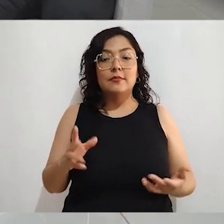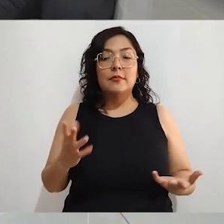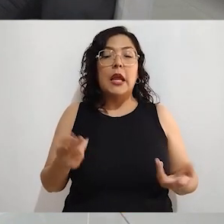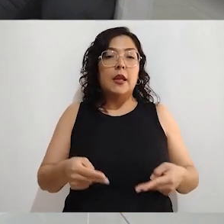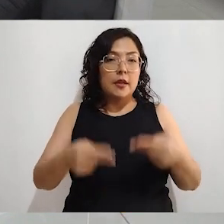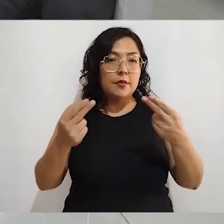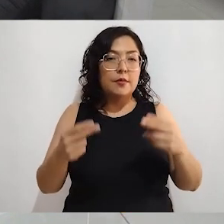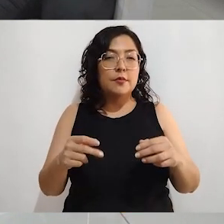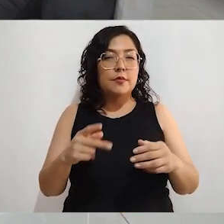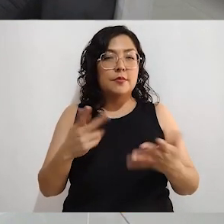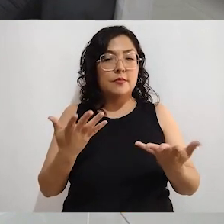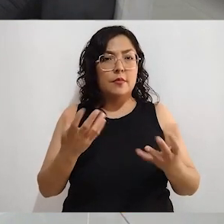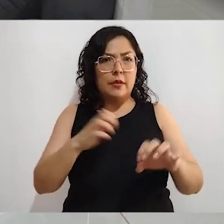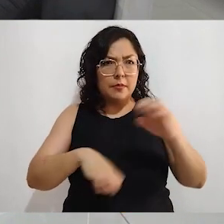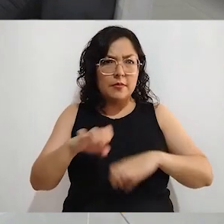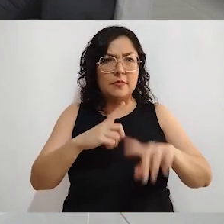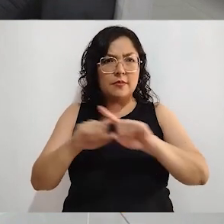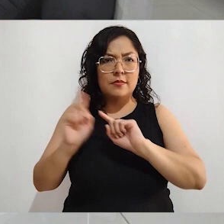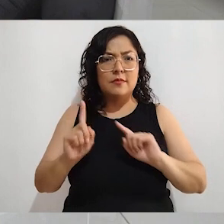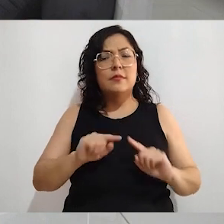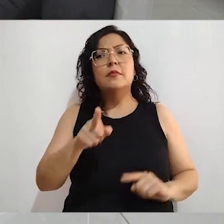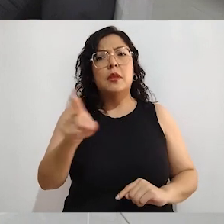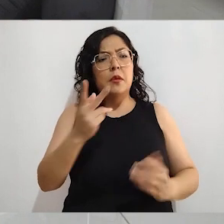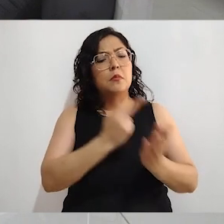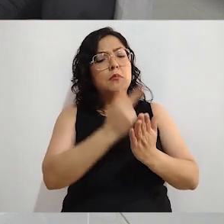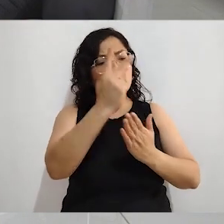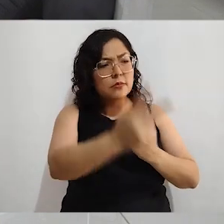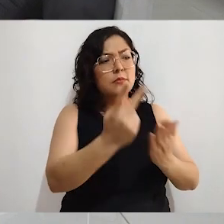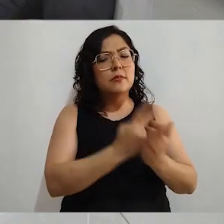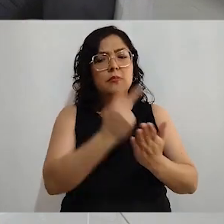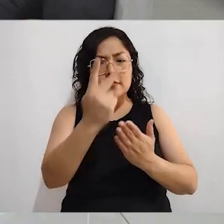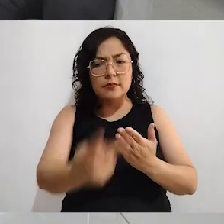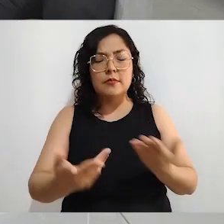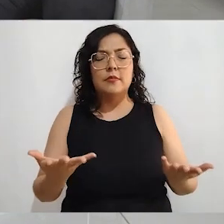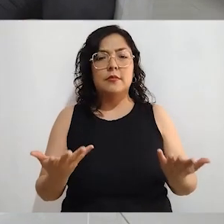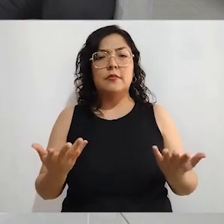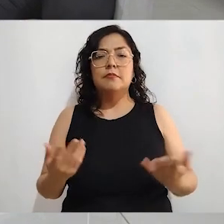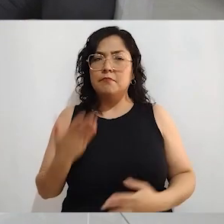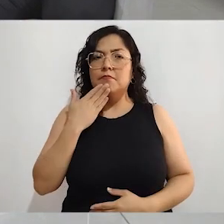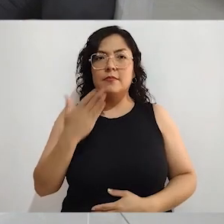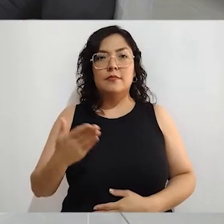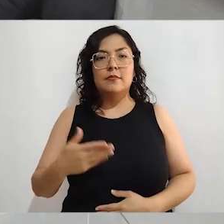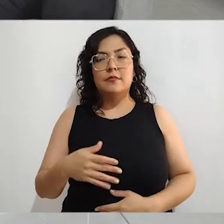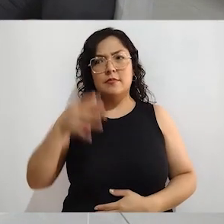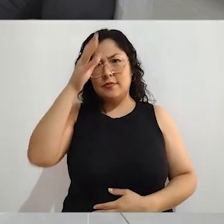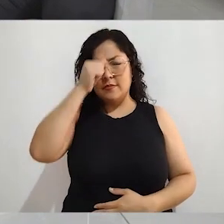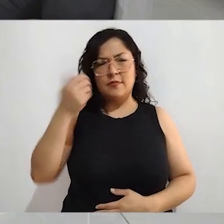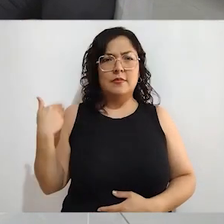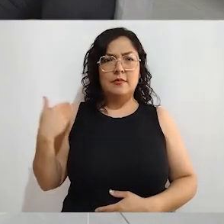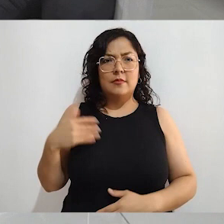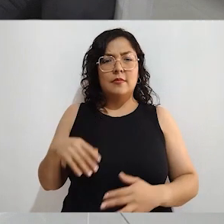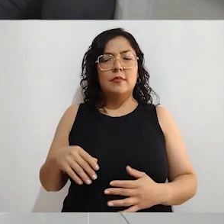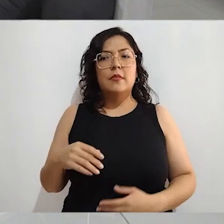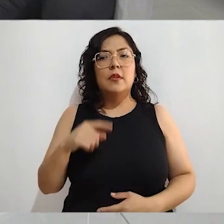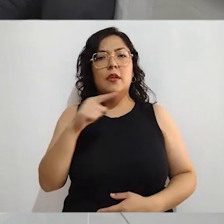ofertar incentivos para que las personas vayan a votar. También comentar, por ahí tenemos un convenio que se firmó hace poco con Canirac